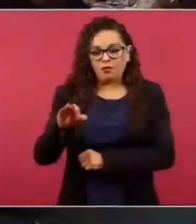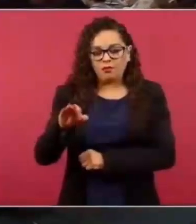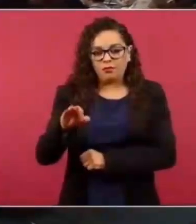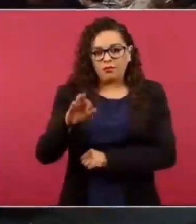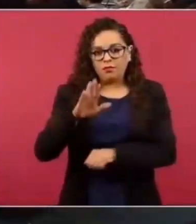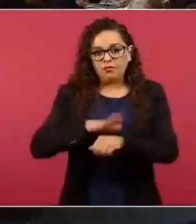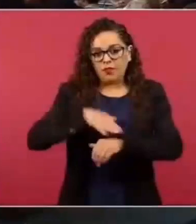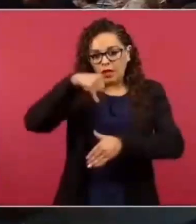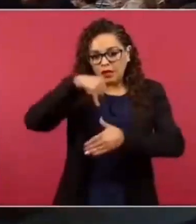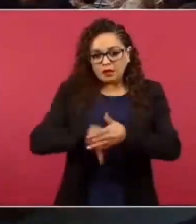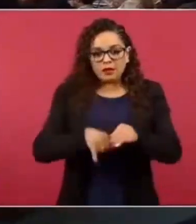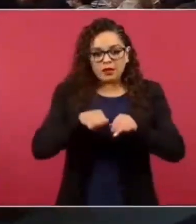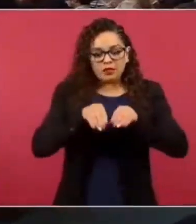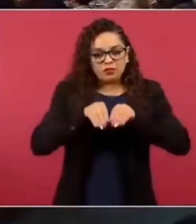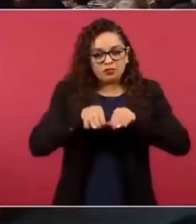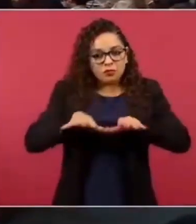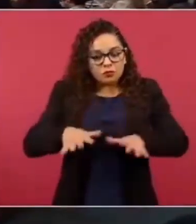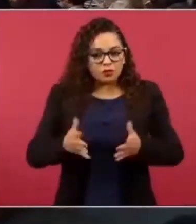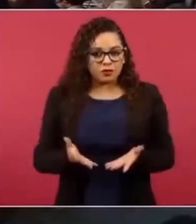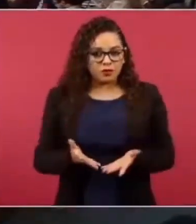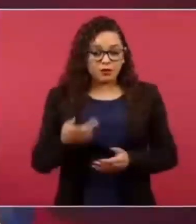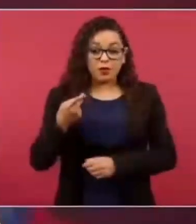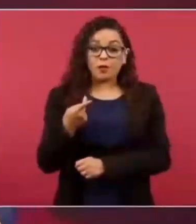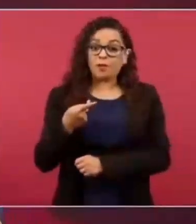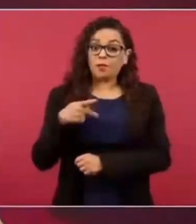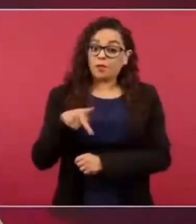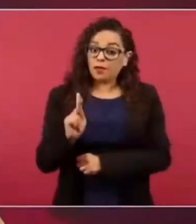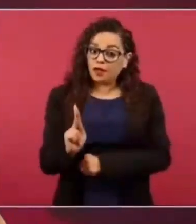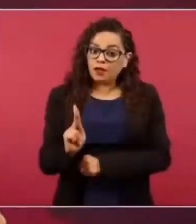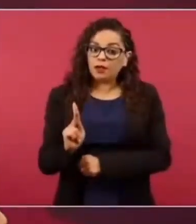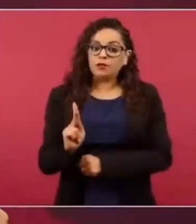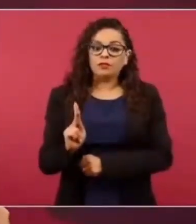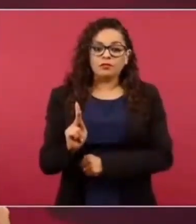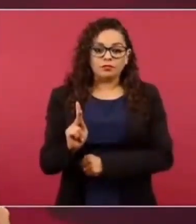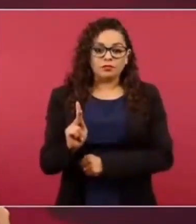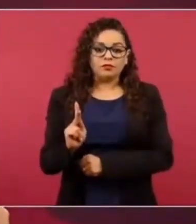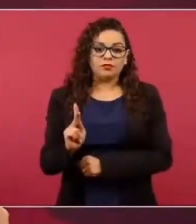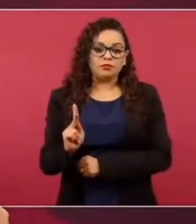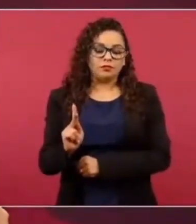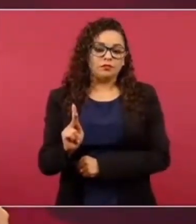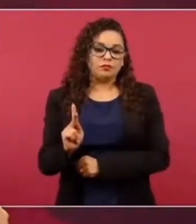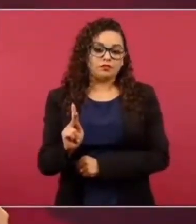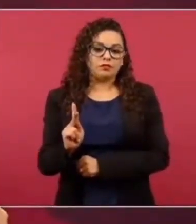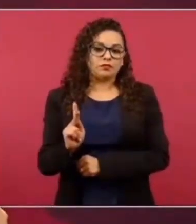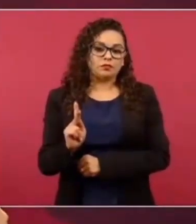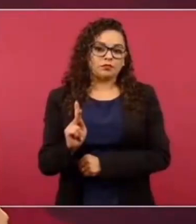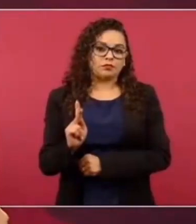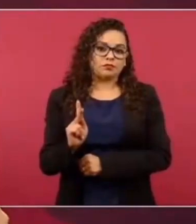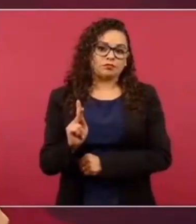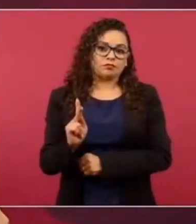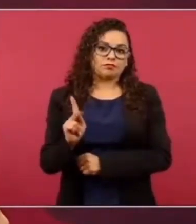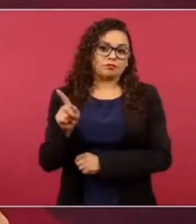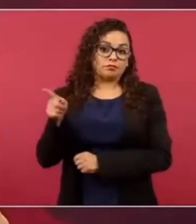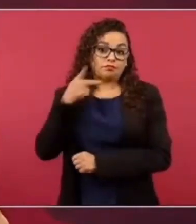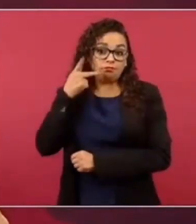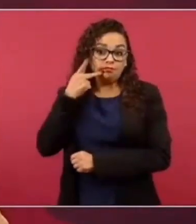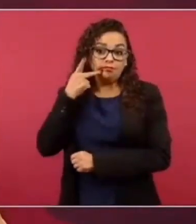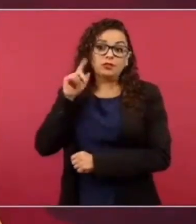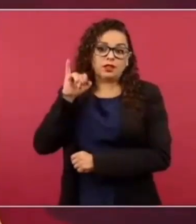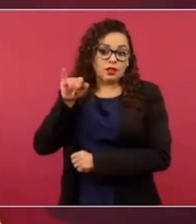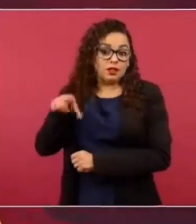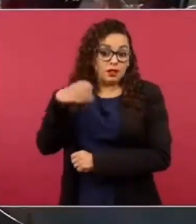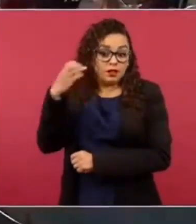También tiene que ser cierto y se tiene que